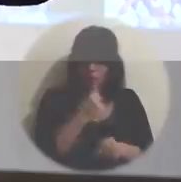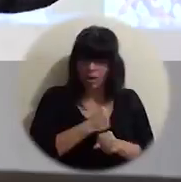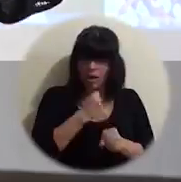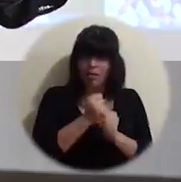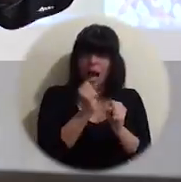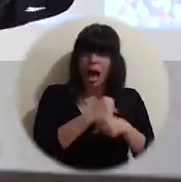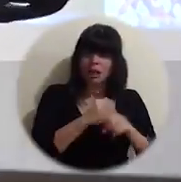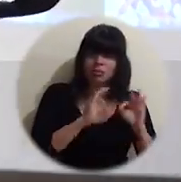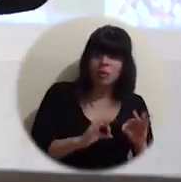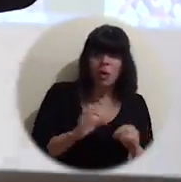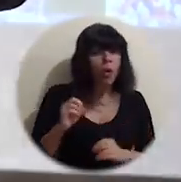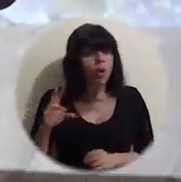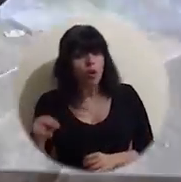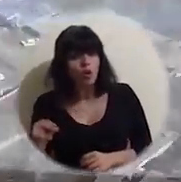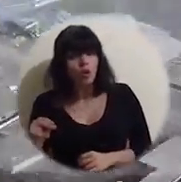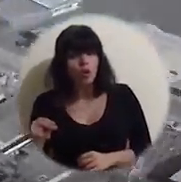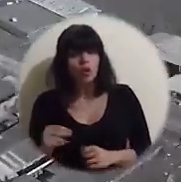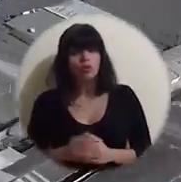hace o no.